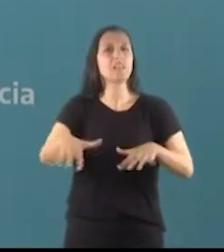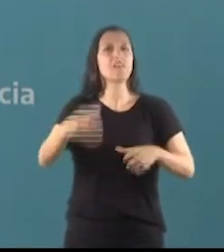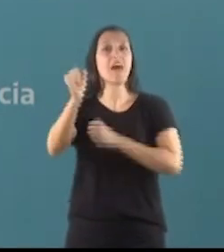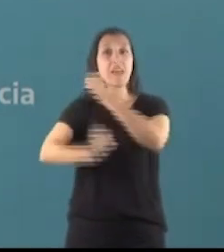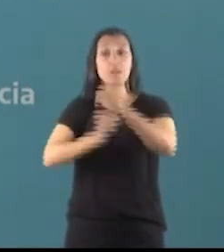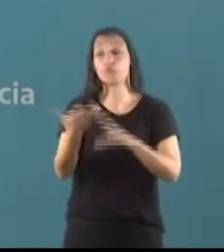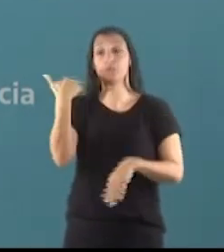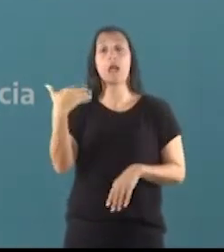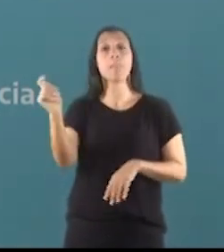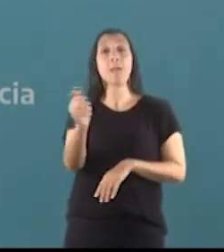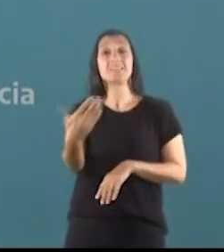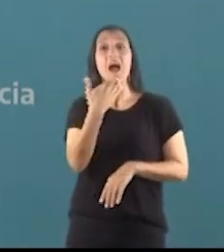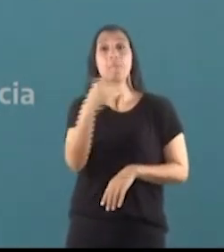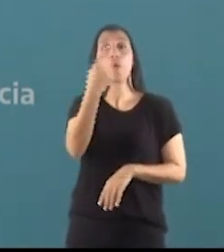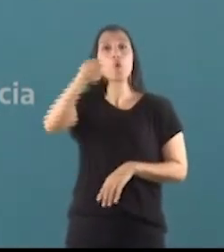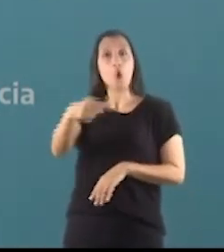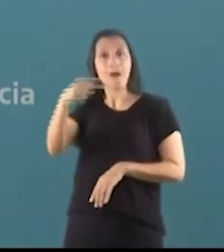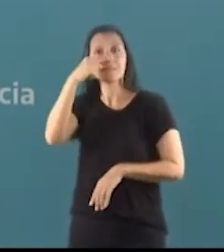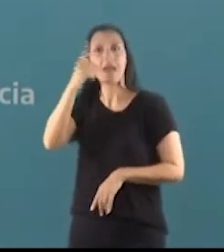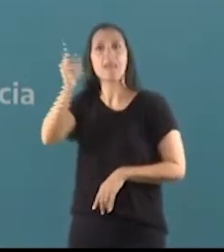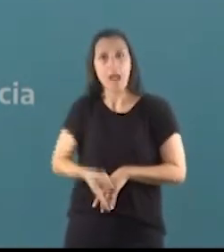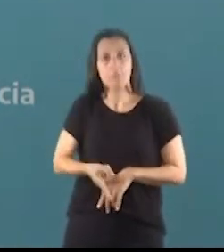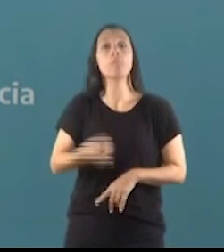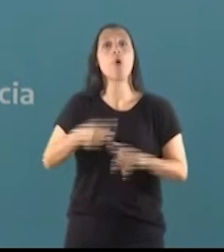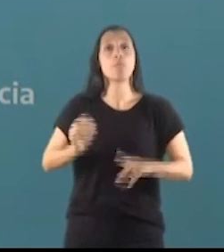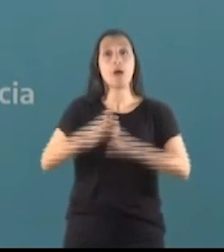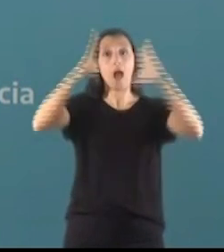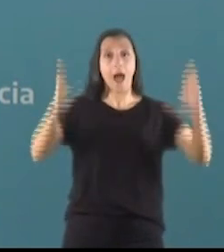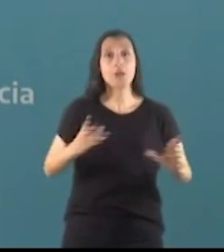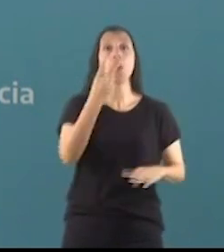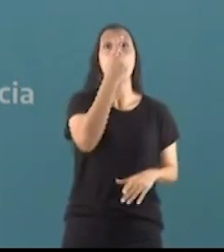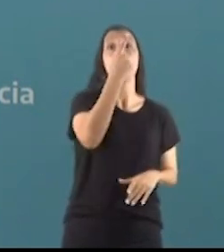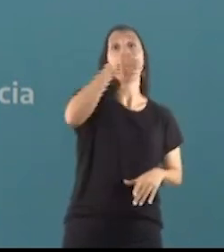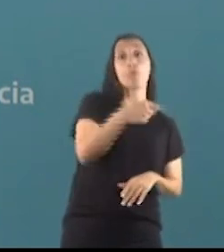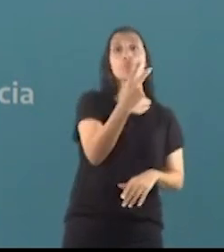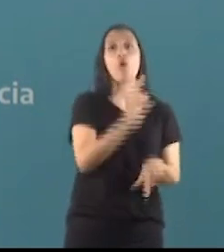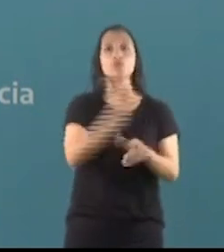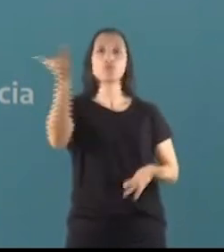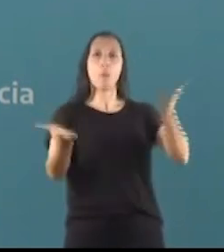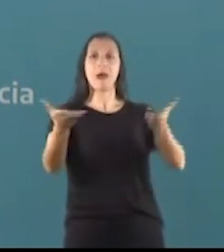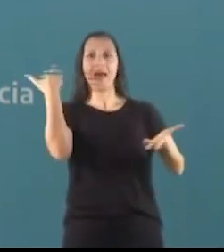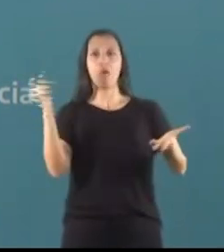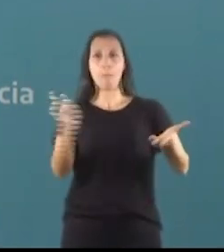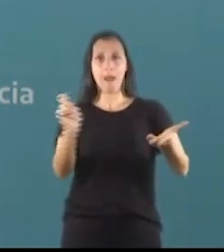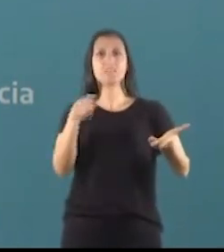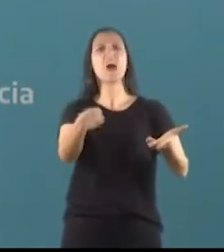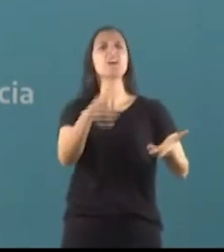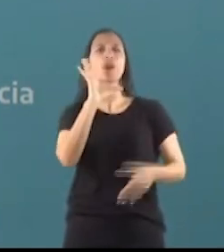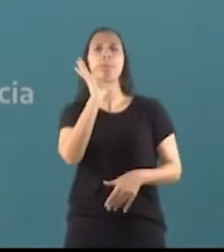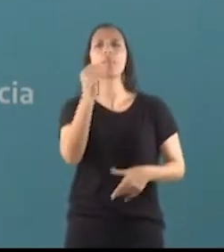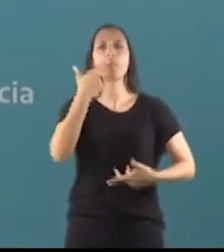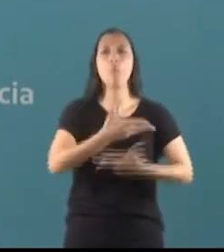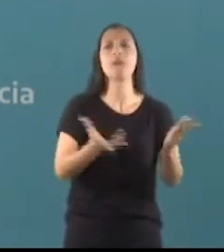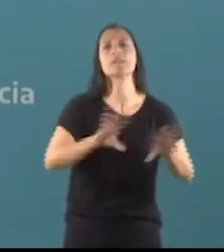En abril creció 1.7 interanual y 1.2 respecto al mes previo. Esto implica que el